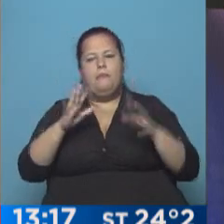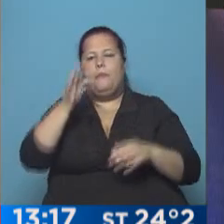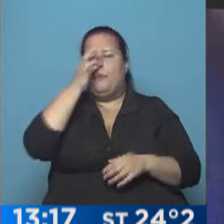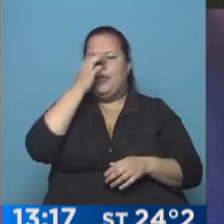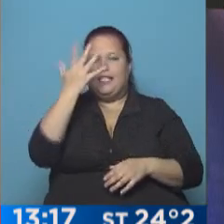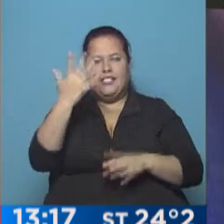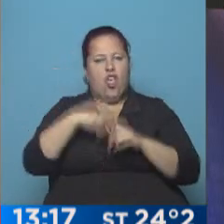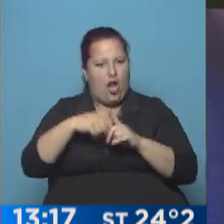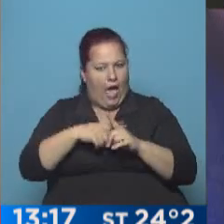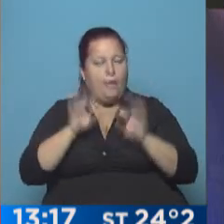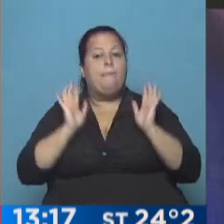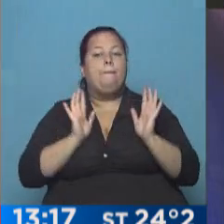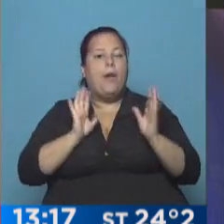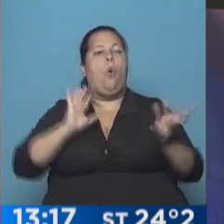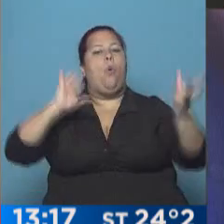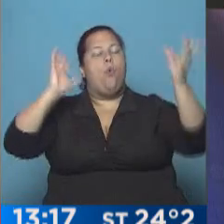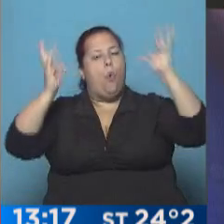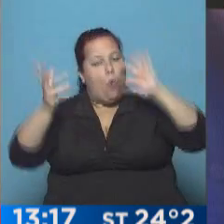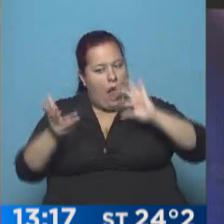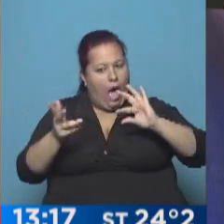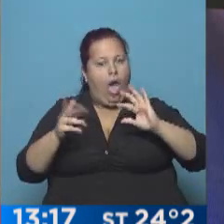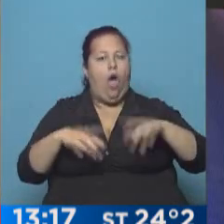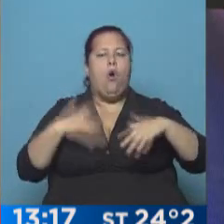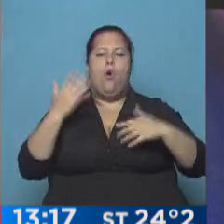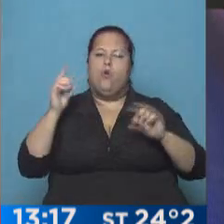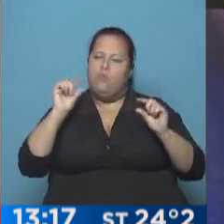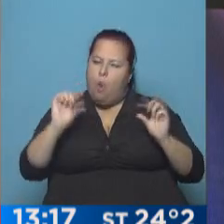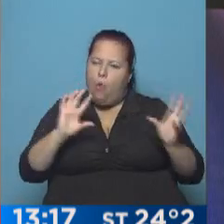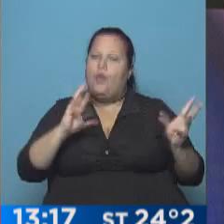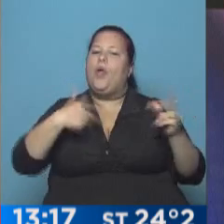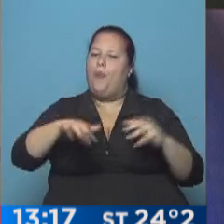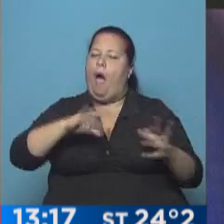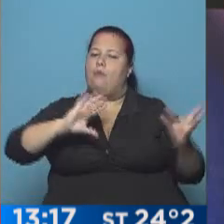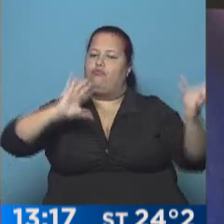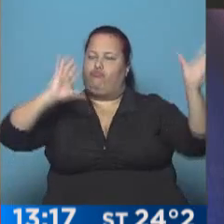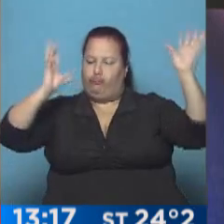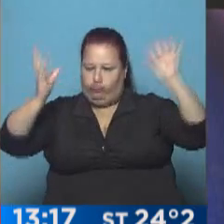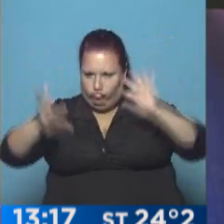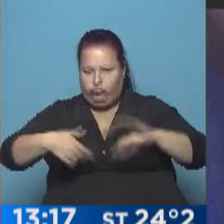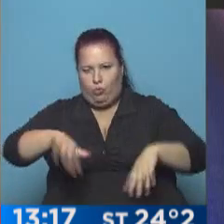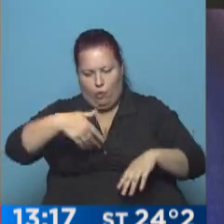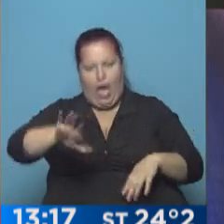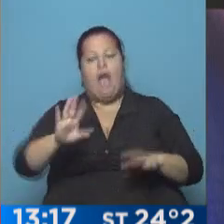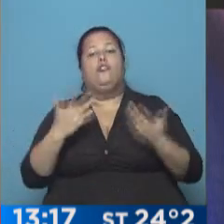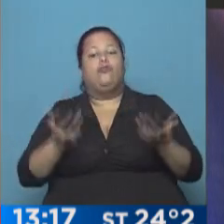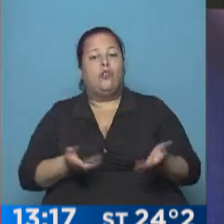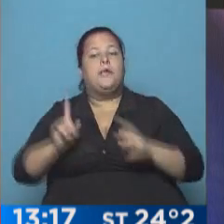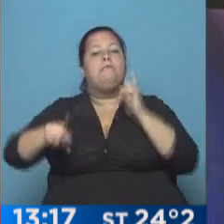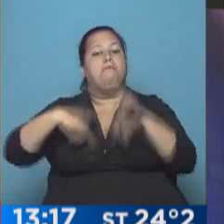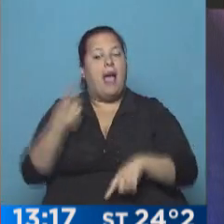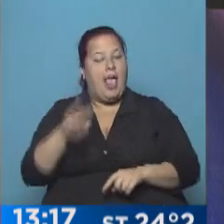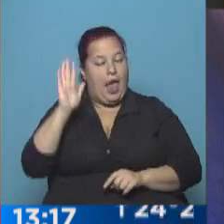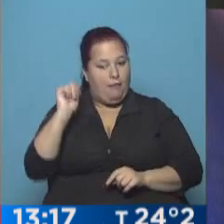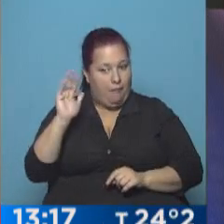25 grados, pero la nubosidad muy lento, pero está en aumento, va aumentando. Y entonces para mañana